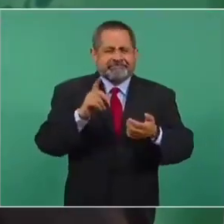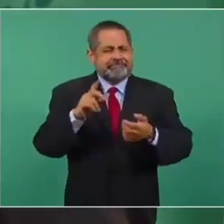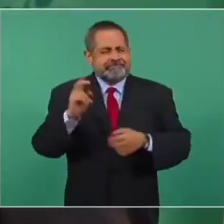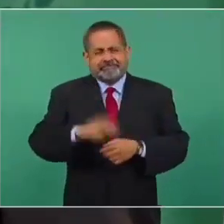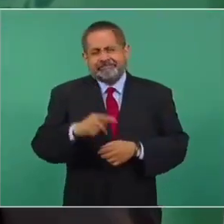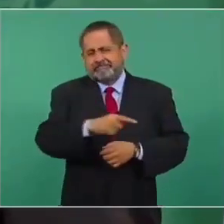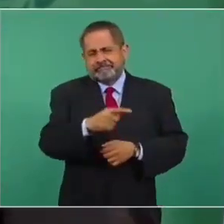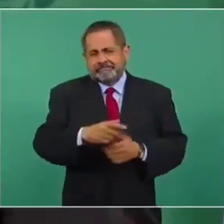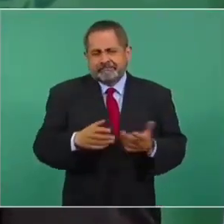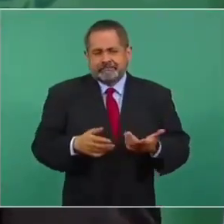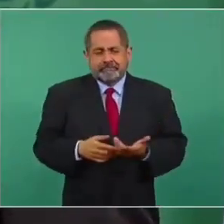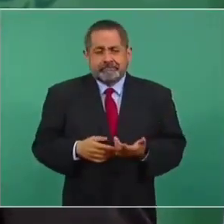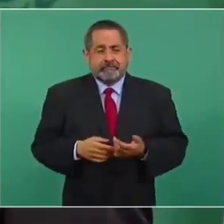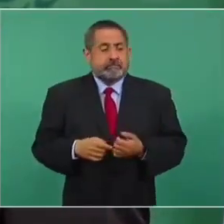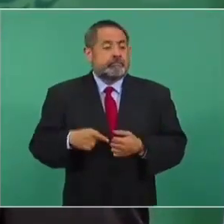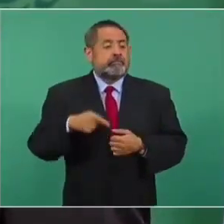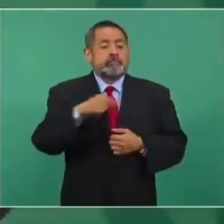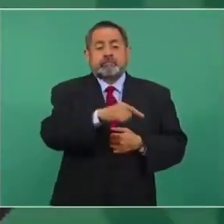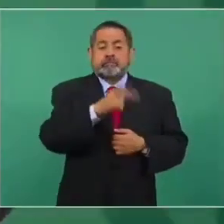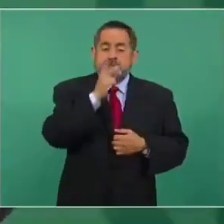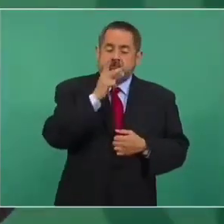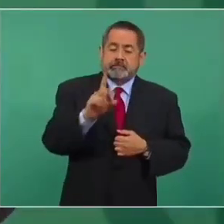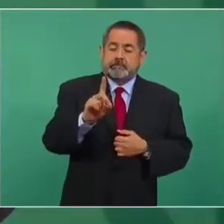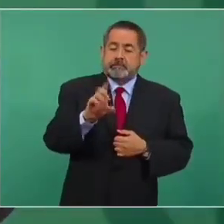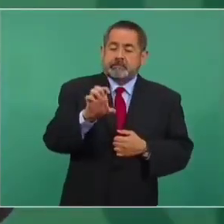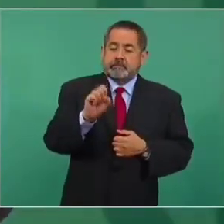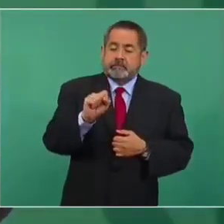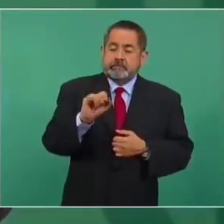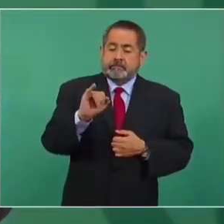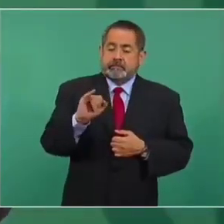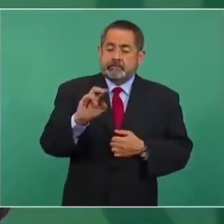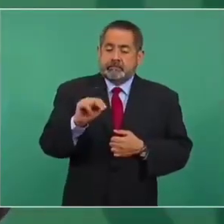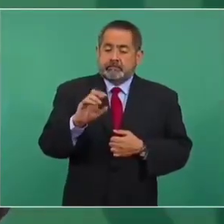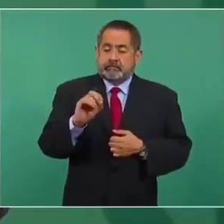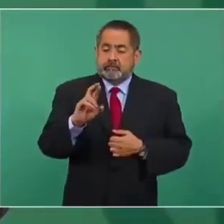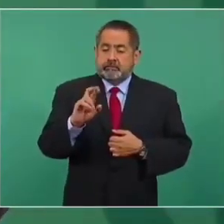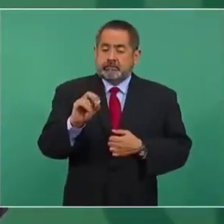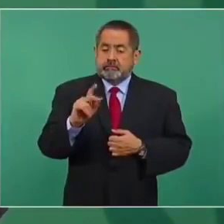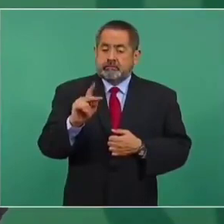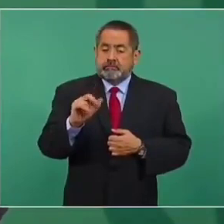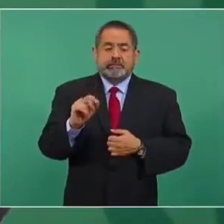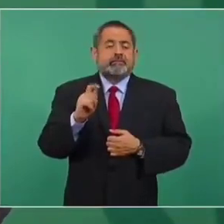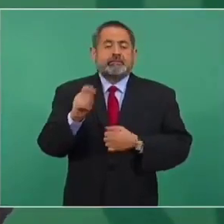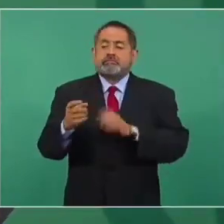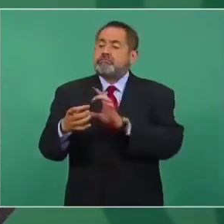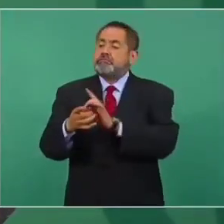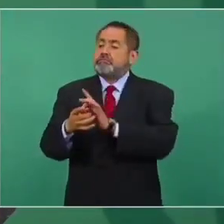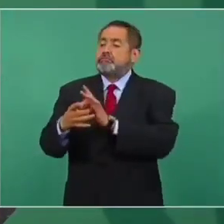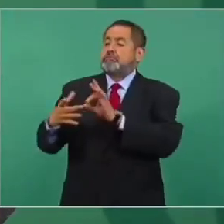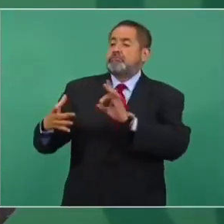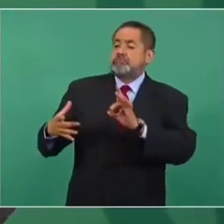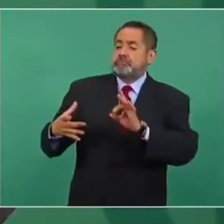desincorporación de empresas no estratégicas,